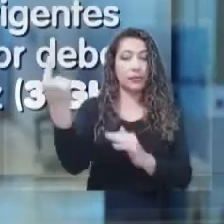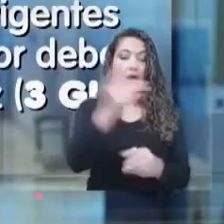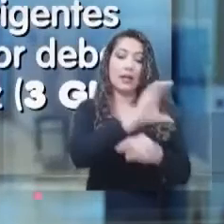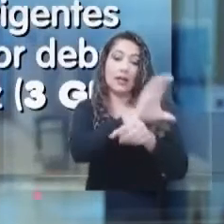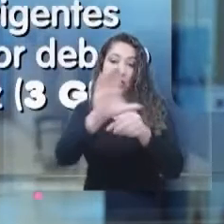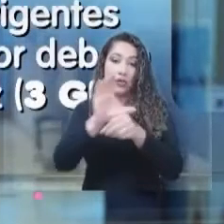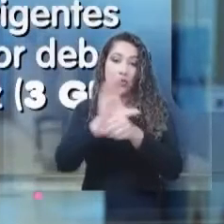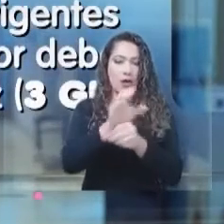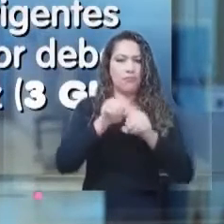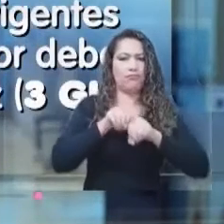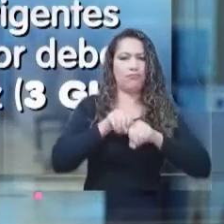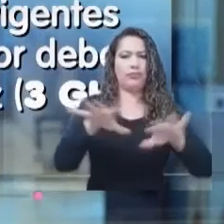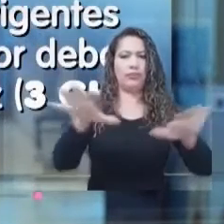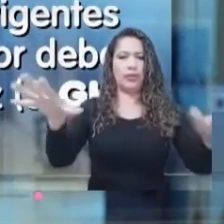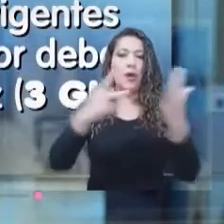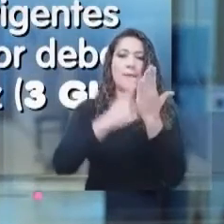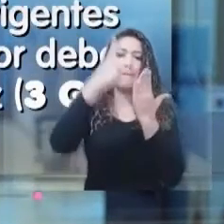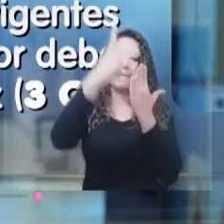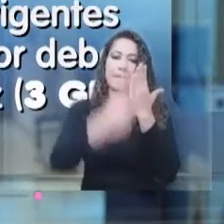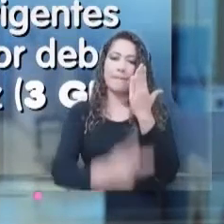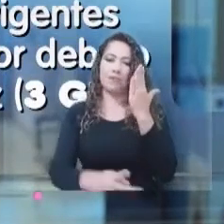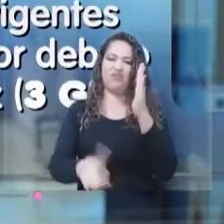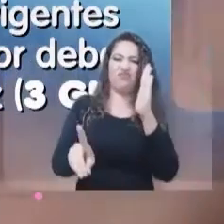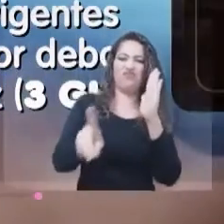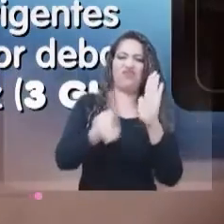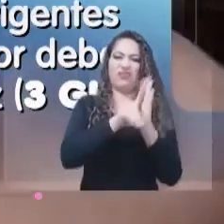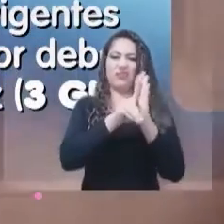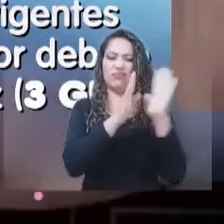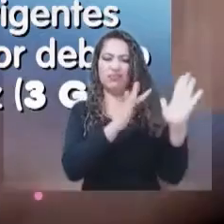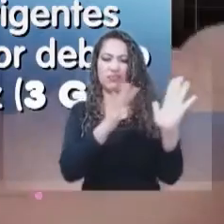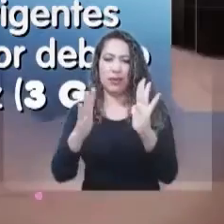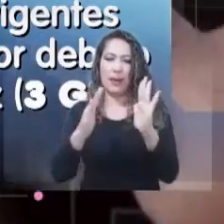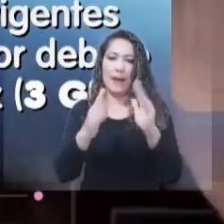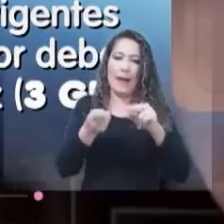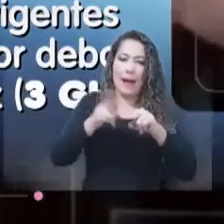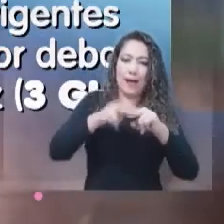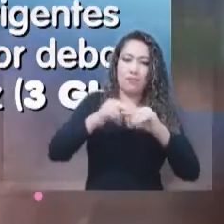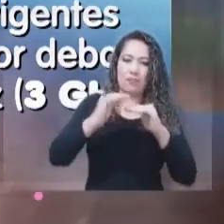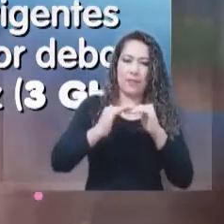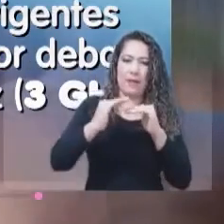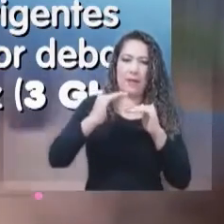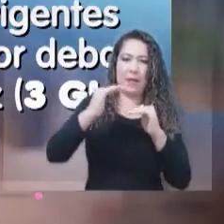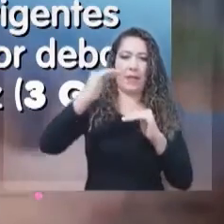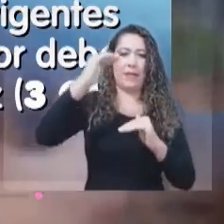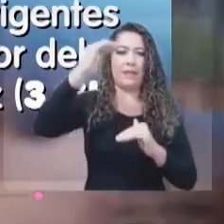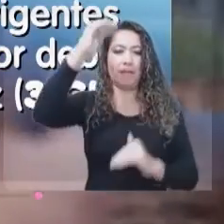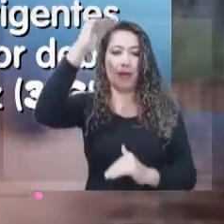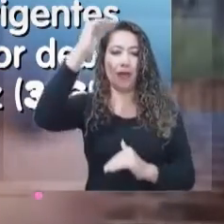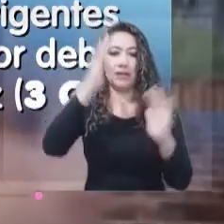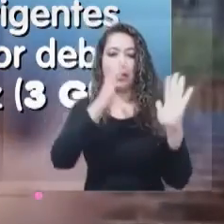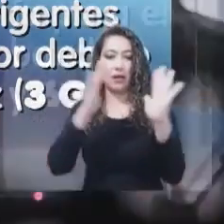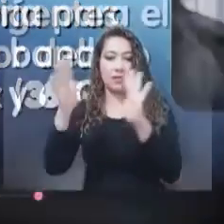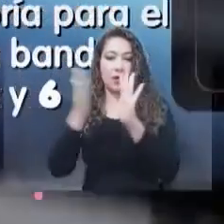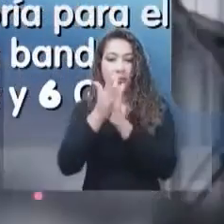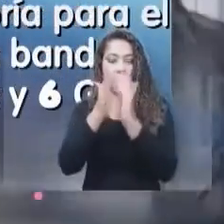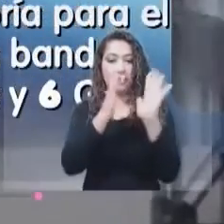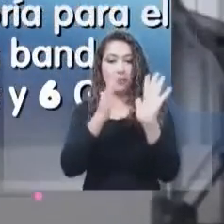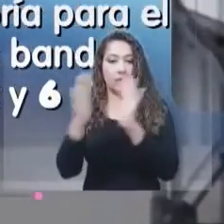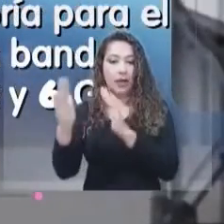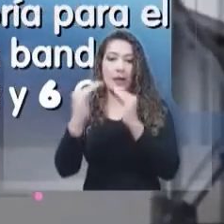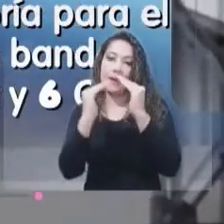decreto que plantea un aumento de los topes vigentes definidos para las bandas por debajo de los 3000 MHz